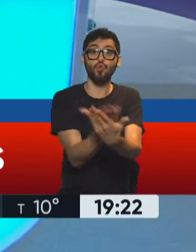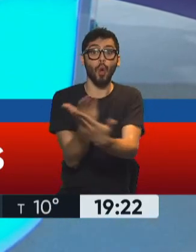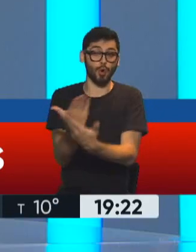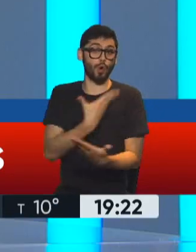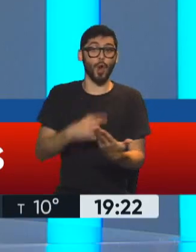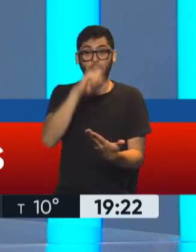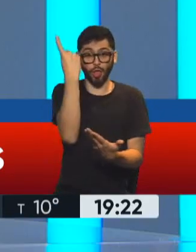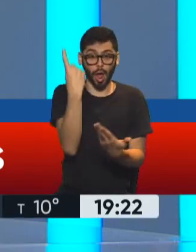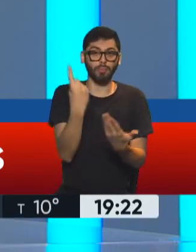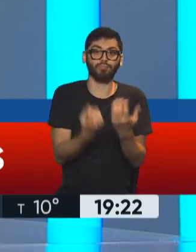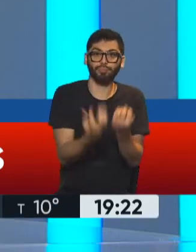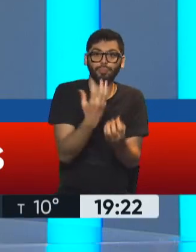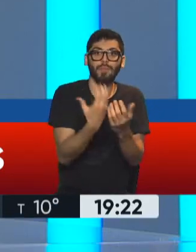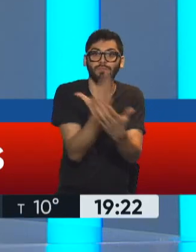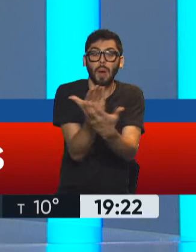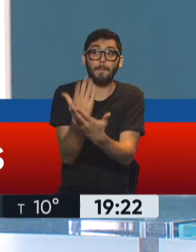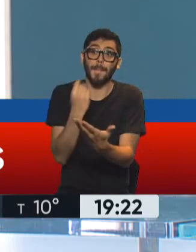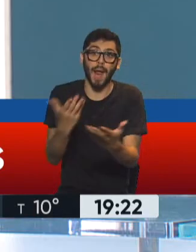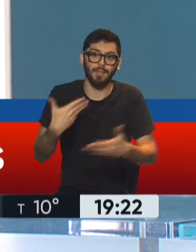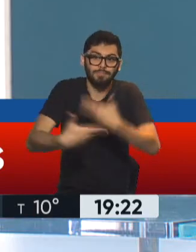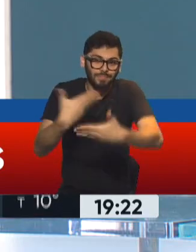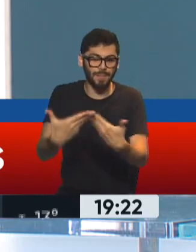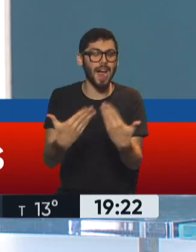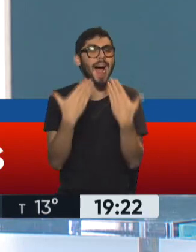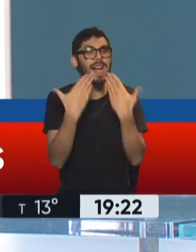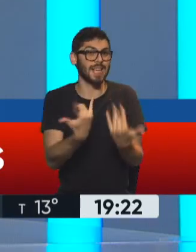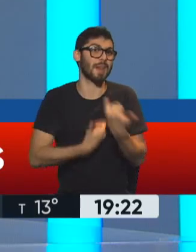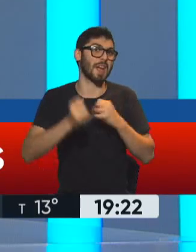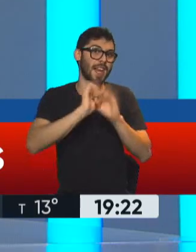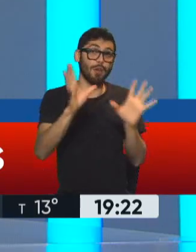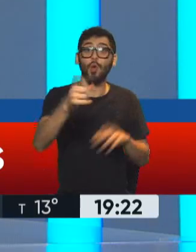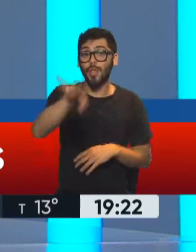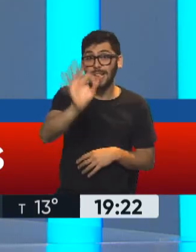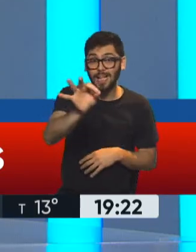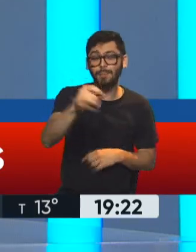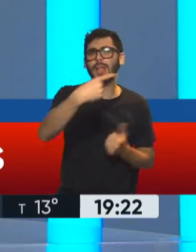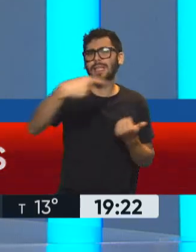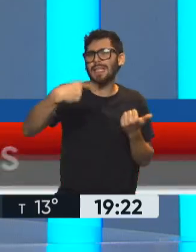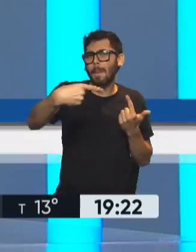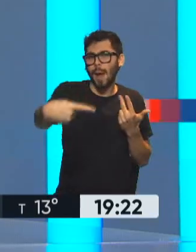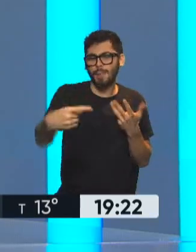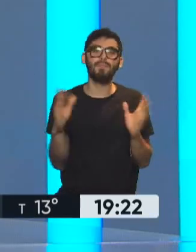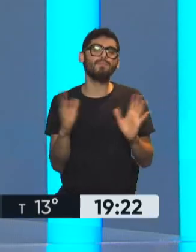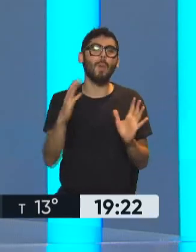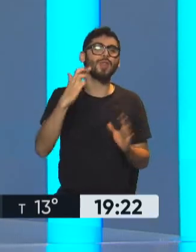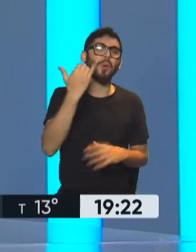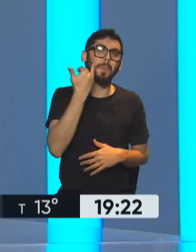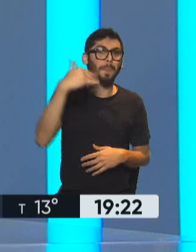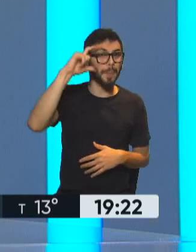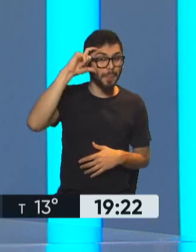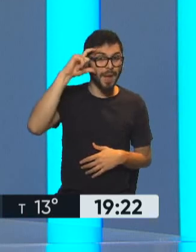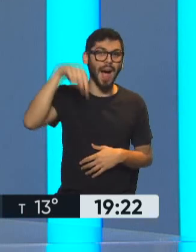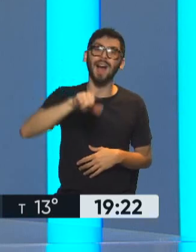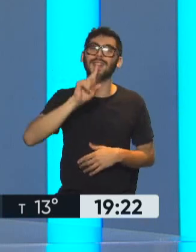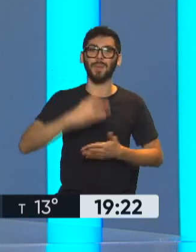gobierno nacional para tratar de generar ese crecimiento. Guillermo, gracias por tenernos tanta claridad. Y ustedes ya saben, todas las semanas el momento pyme aquí en la edición central de